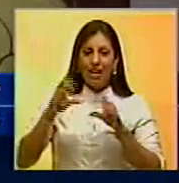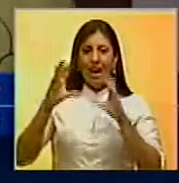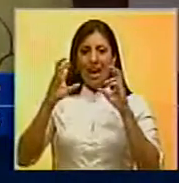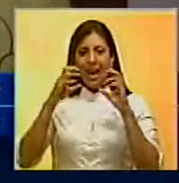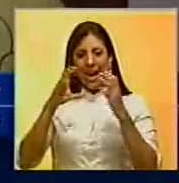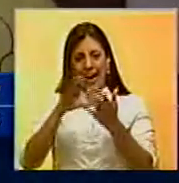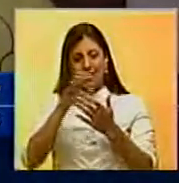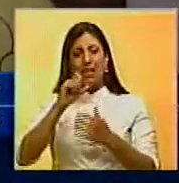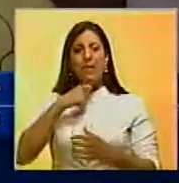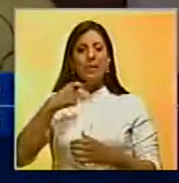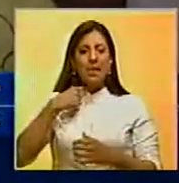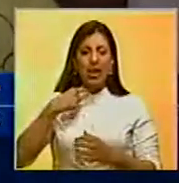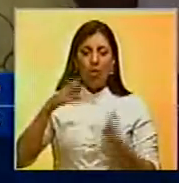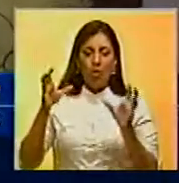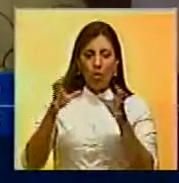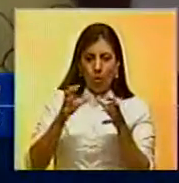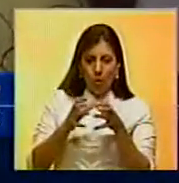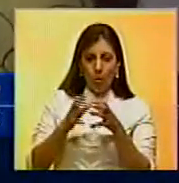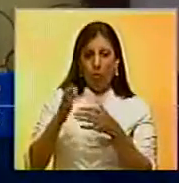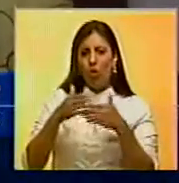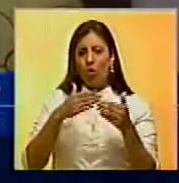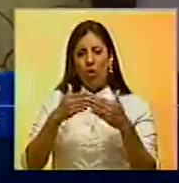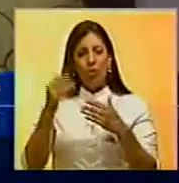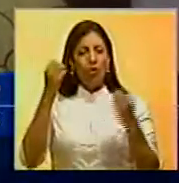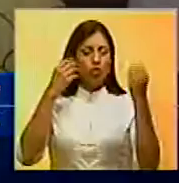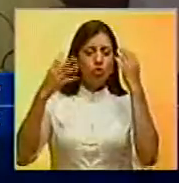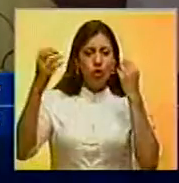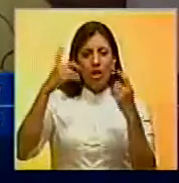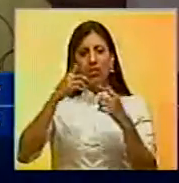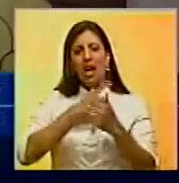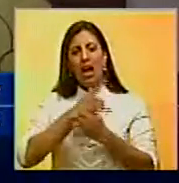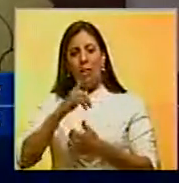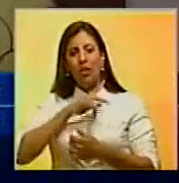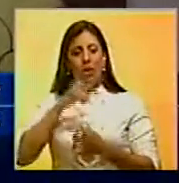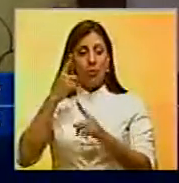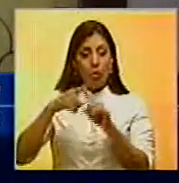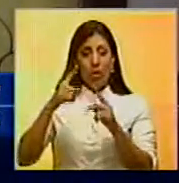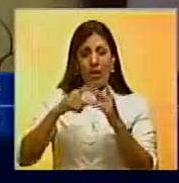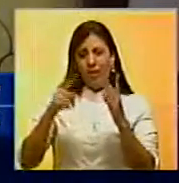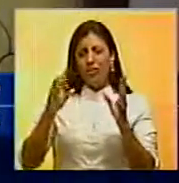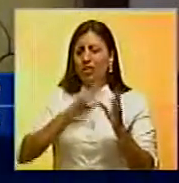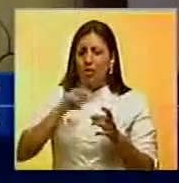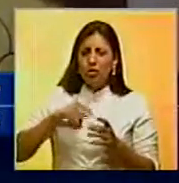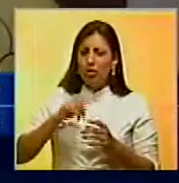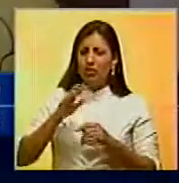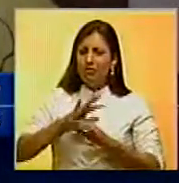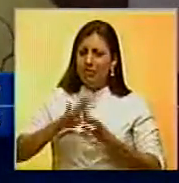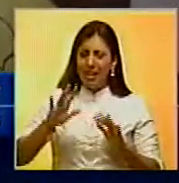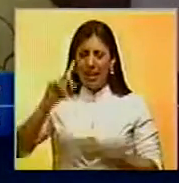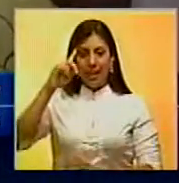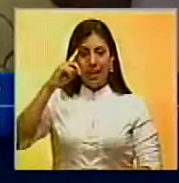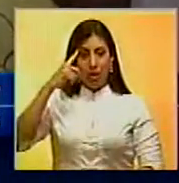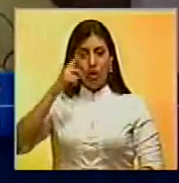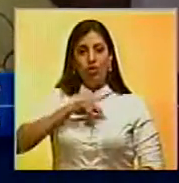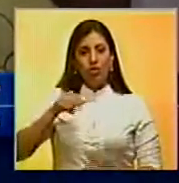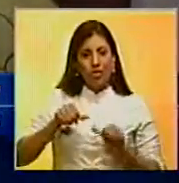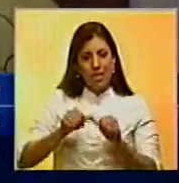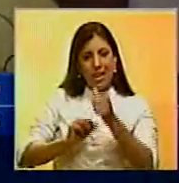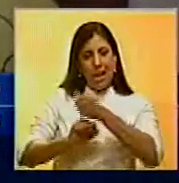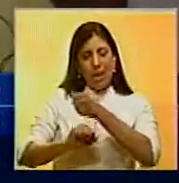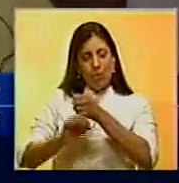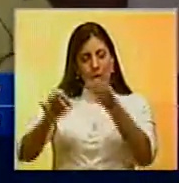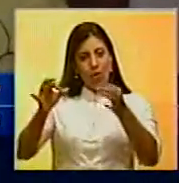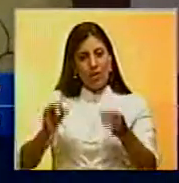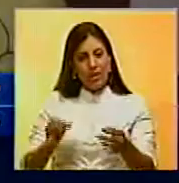los temas íconos de la agrupación, No importa, de sola a sola, amor como el nuestro, yo sin ti. Así que nada, no nos queda más que recordarles que nos sigan a través de nuestra